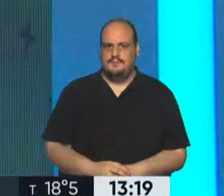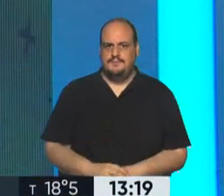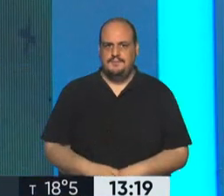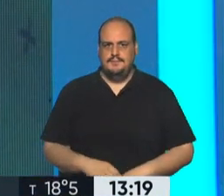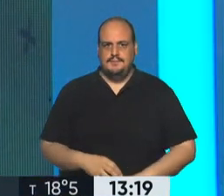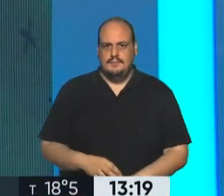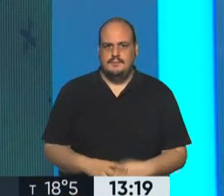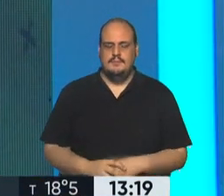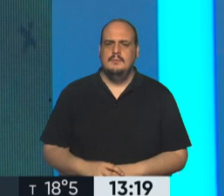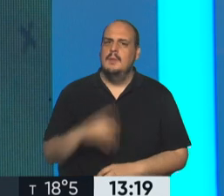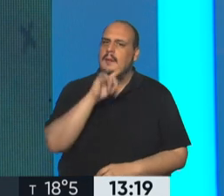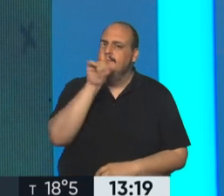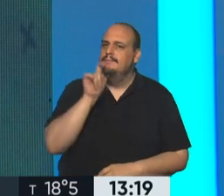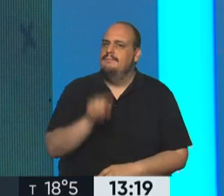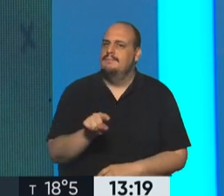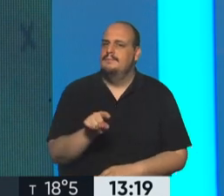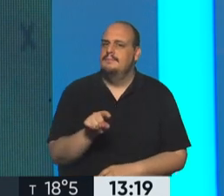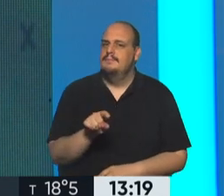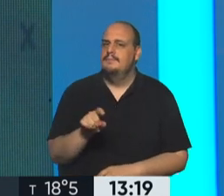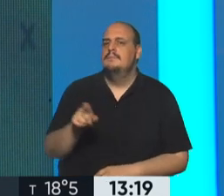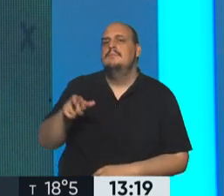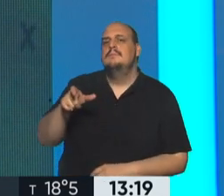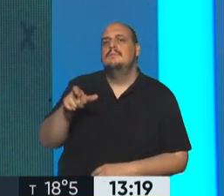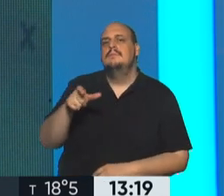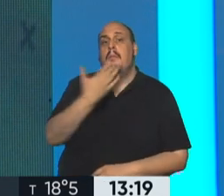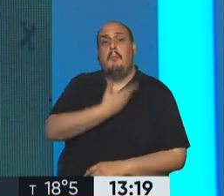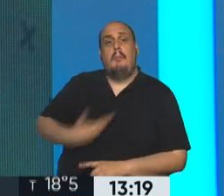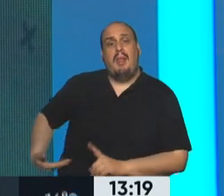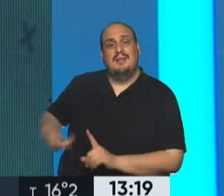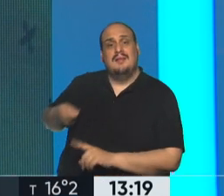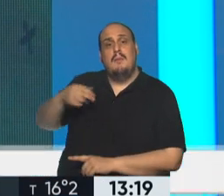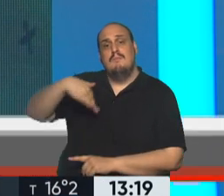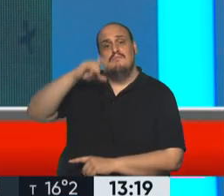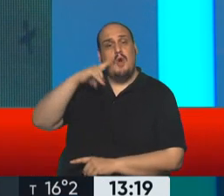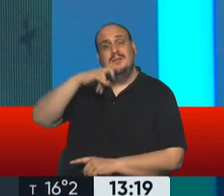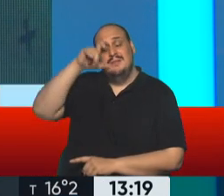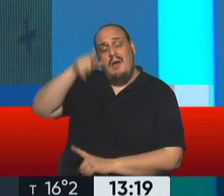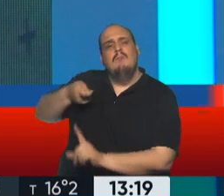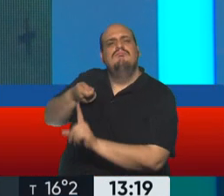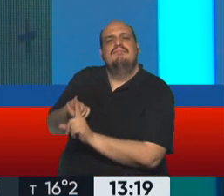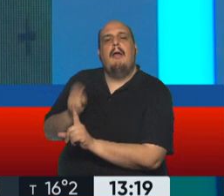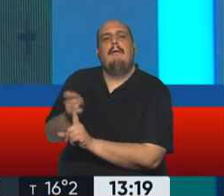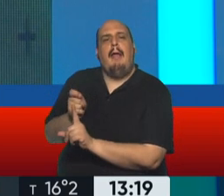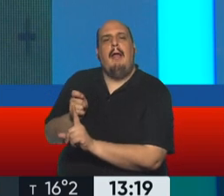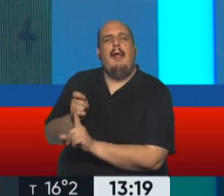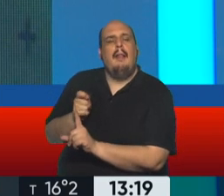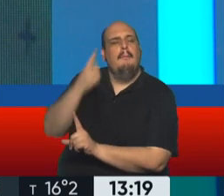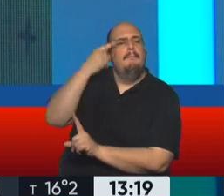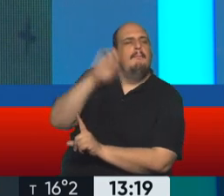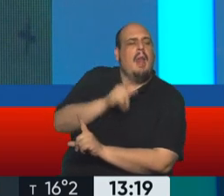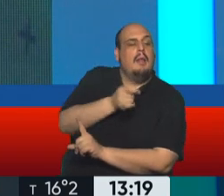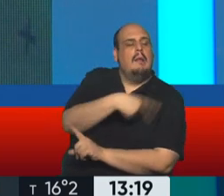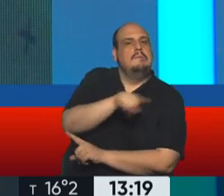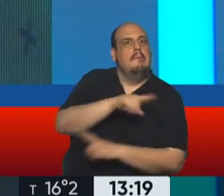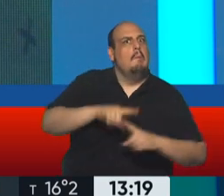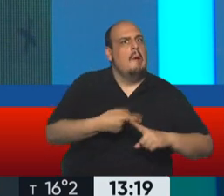La pregunta acerca de quién fue el autor intelectual del asesinato del presidente Jovenel Moise sigue inquietando a toda la política.